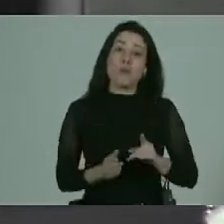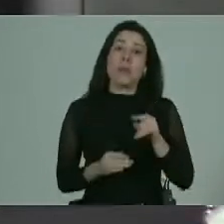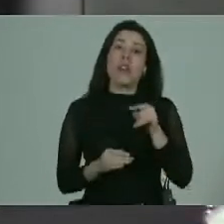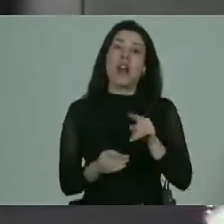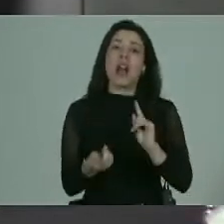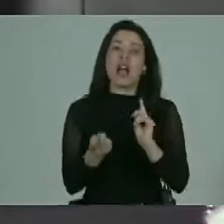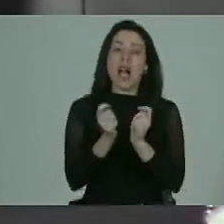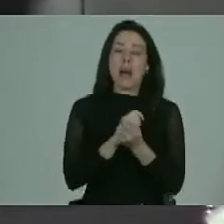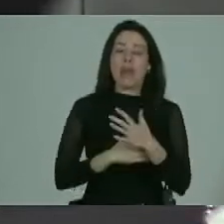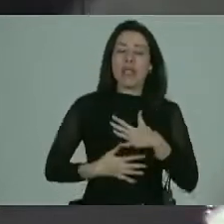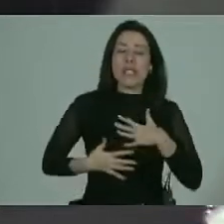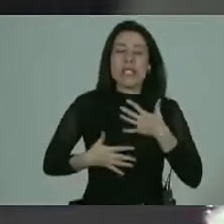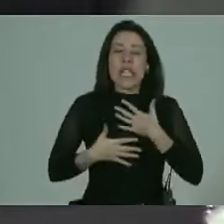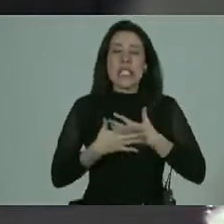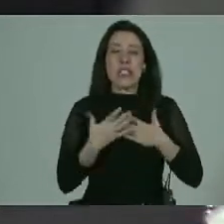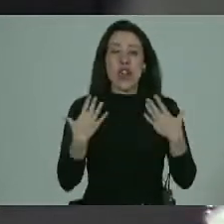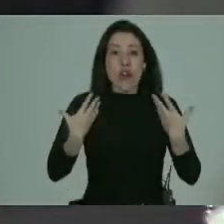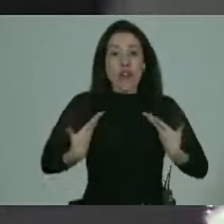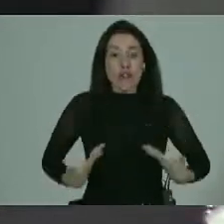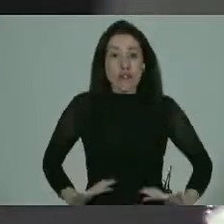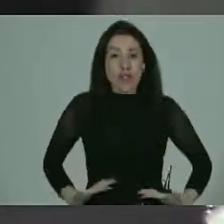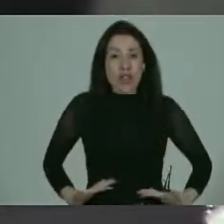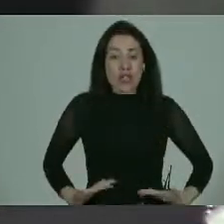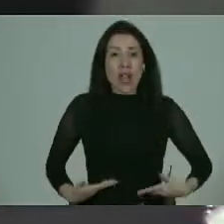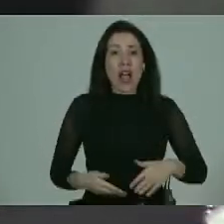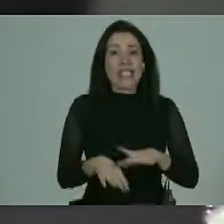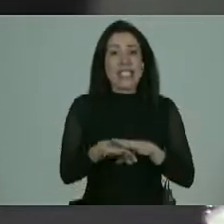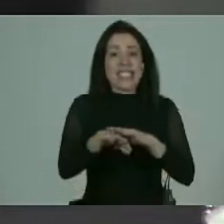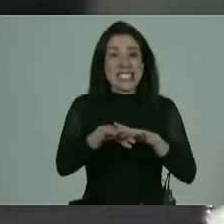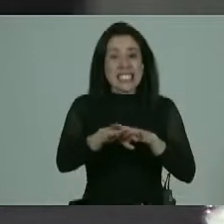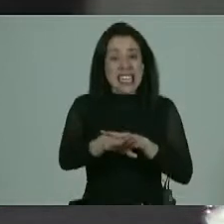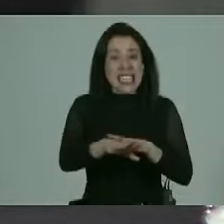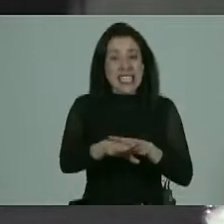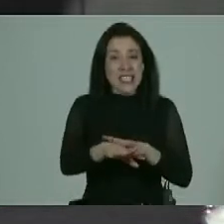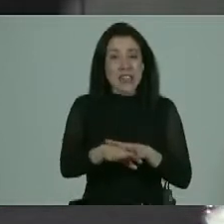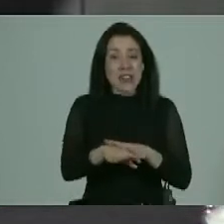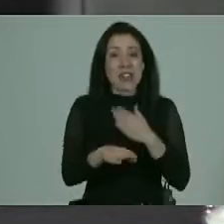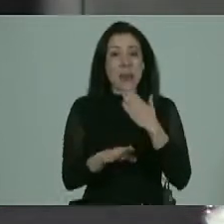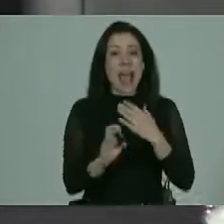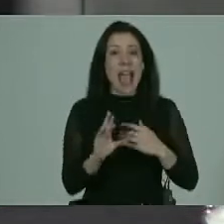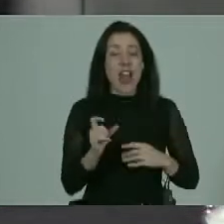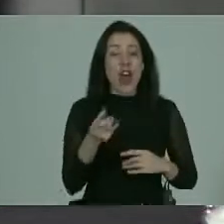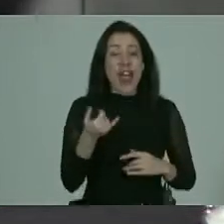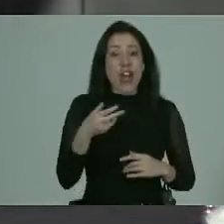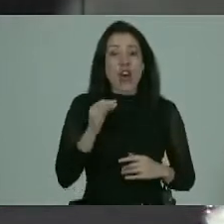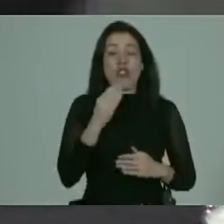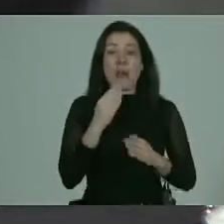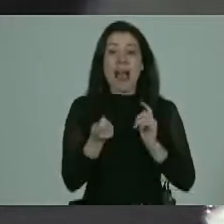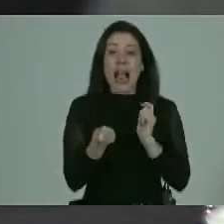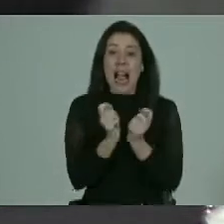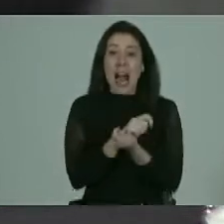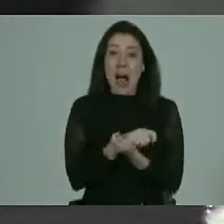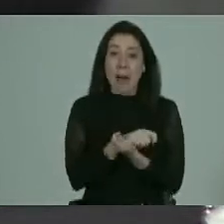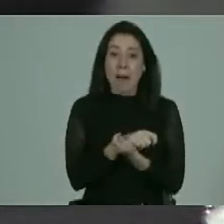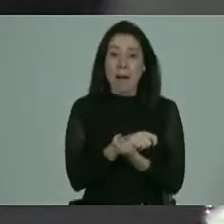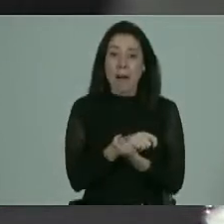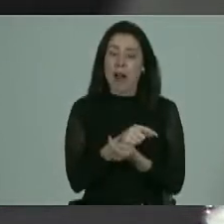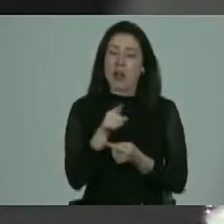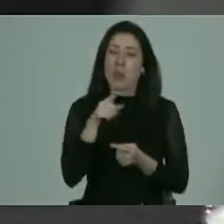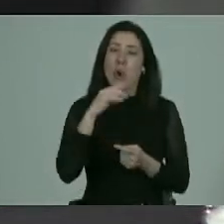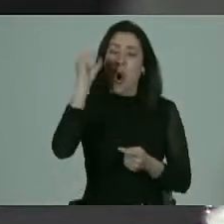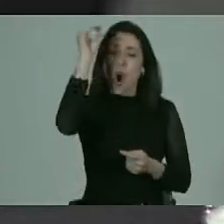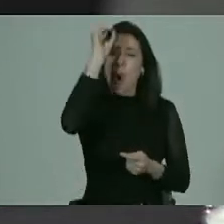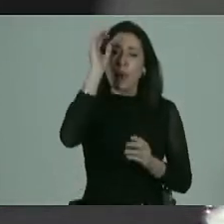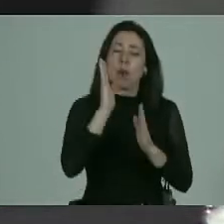cambio de las sensaciones a nivel físico de la sensibilidad incluso de los puntos de erógenos también cambian Esteban tu